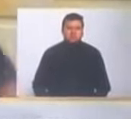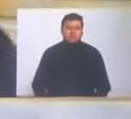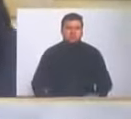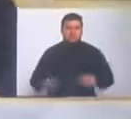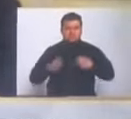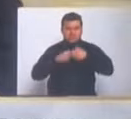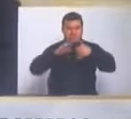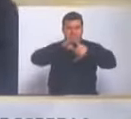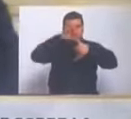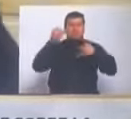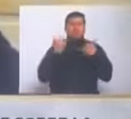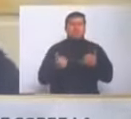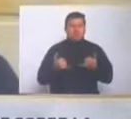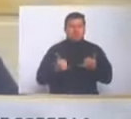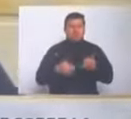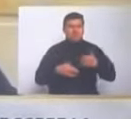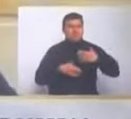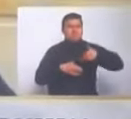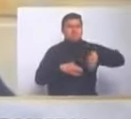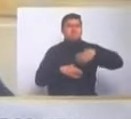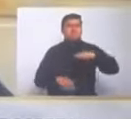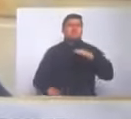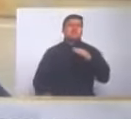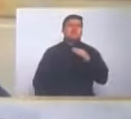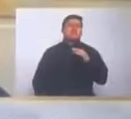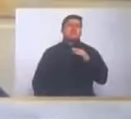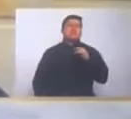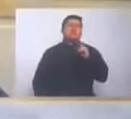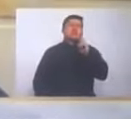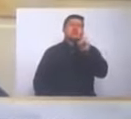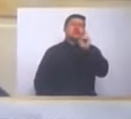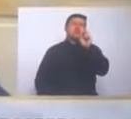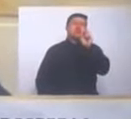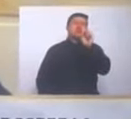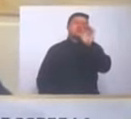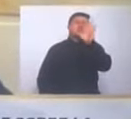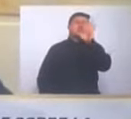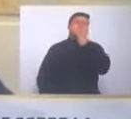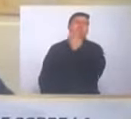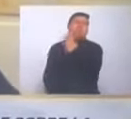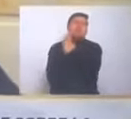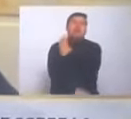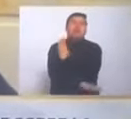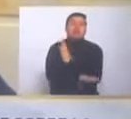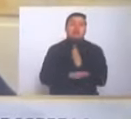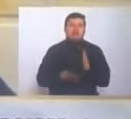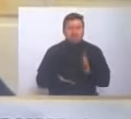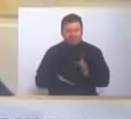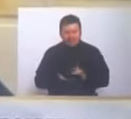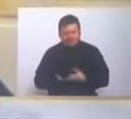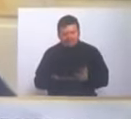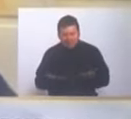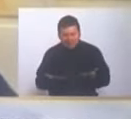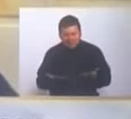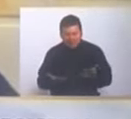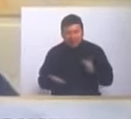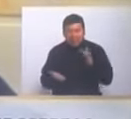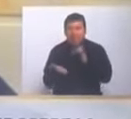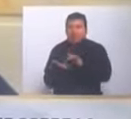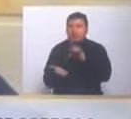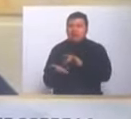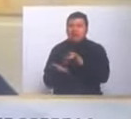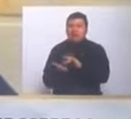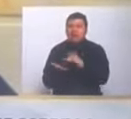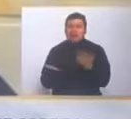Electricaribe tiene hoy un pasivo de más de 2.5 billones de pesos. Se le debe